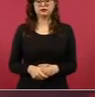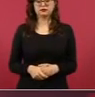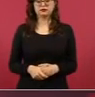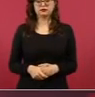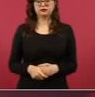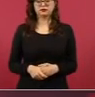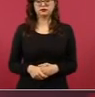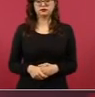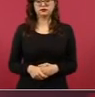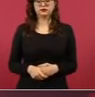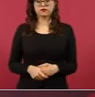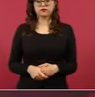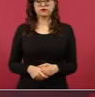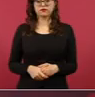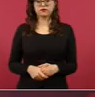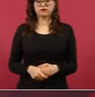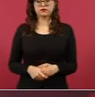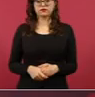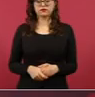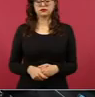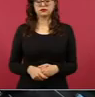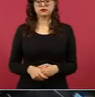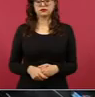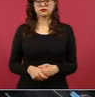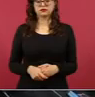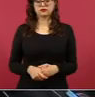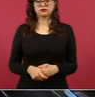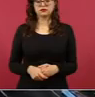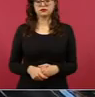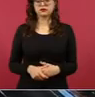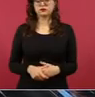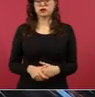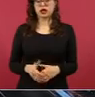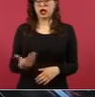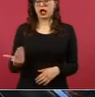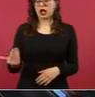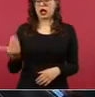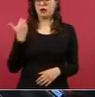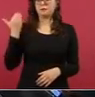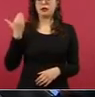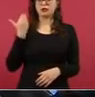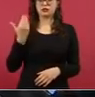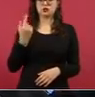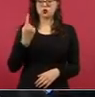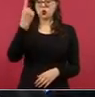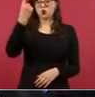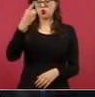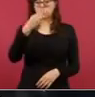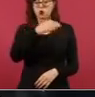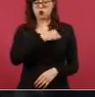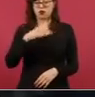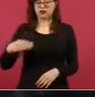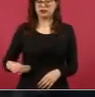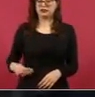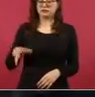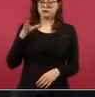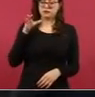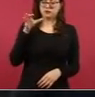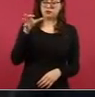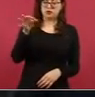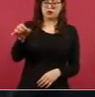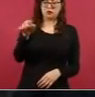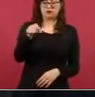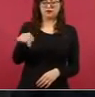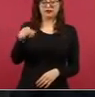yo diría que de los más marginados, Pueblo